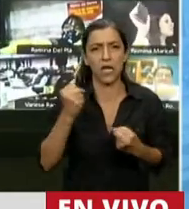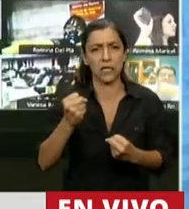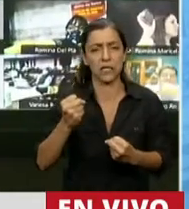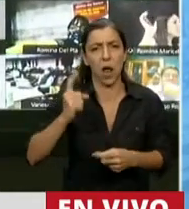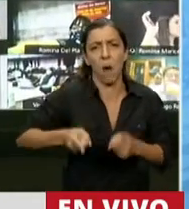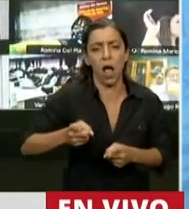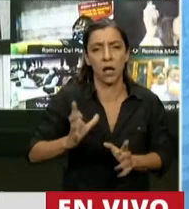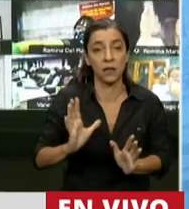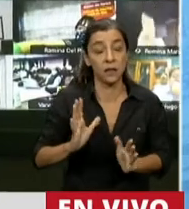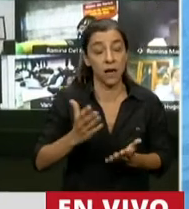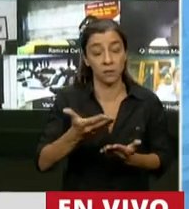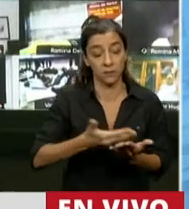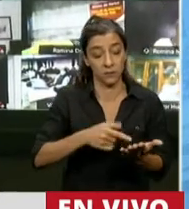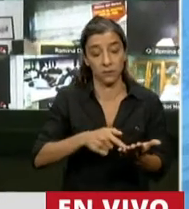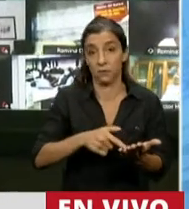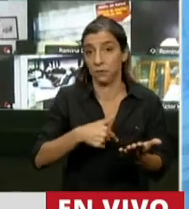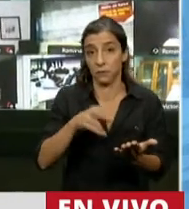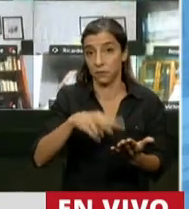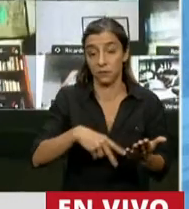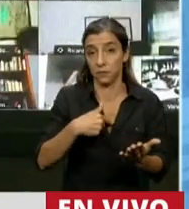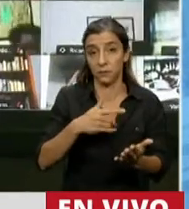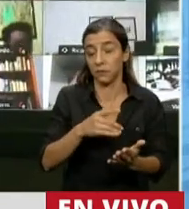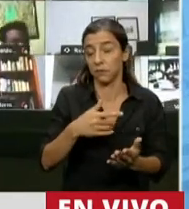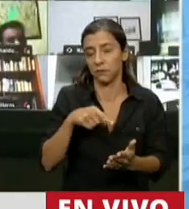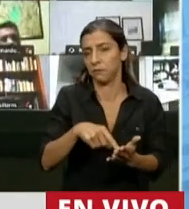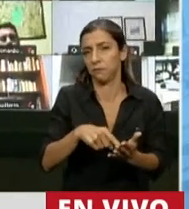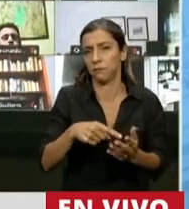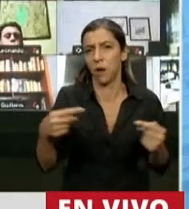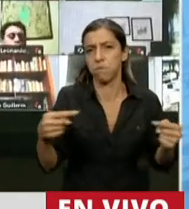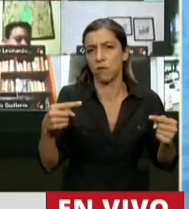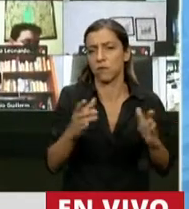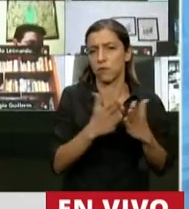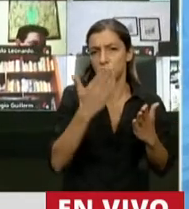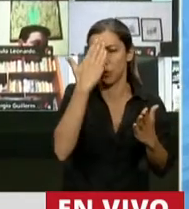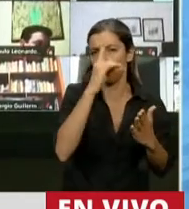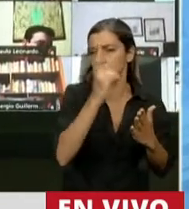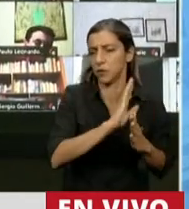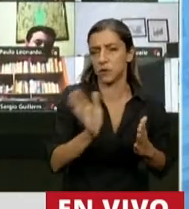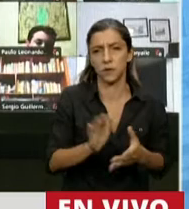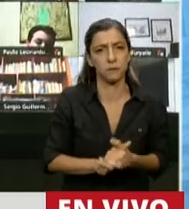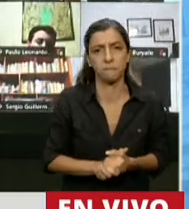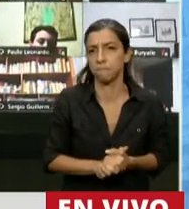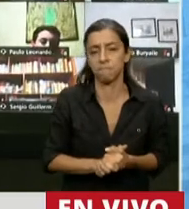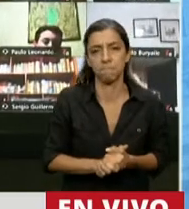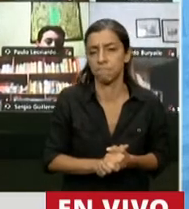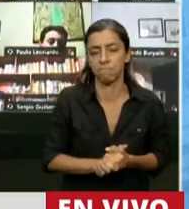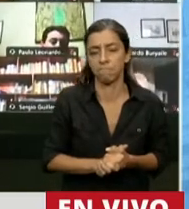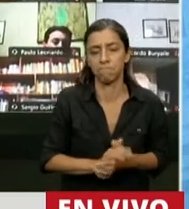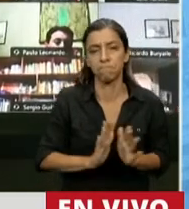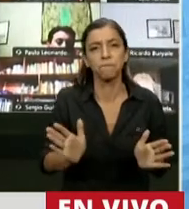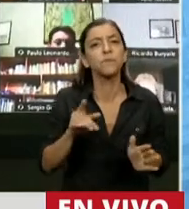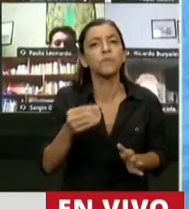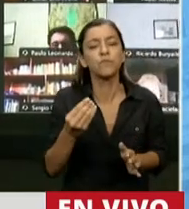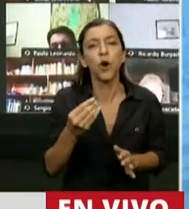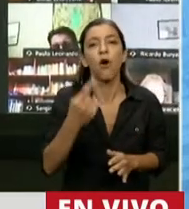es manifiestamente inconstitucional, porque además profundiza la inconstitucionalidad del